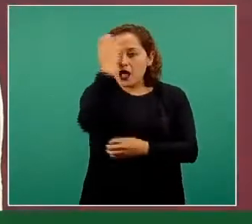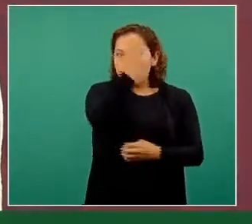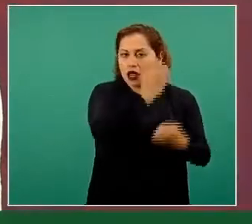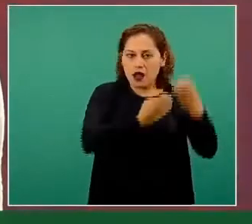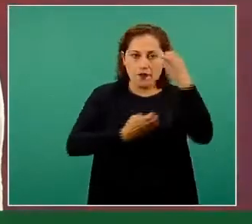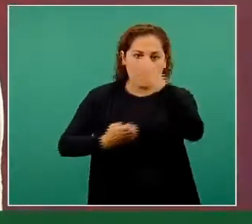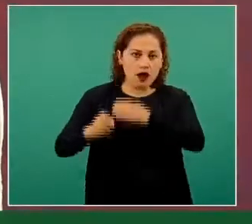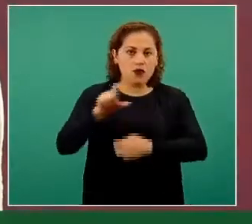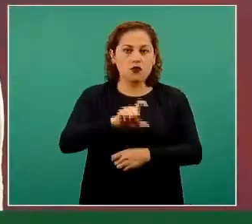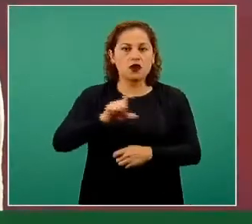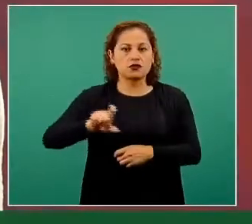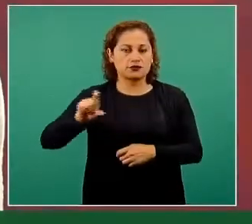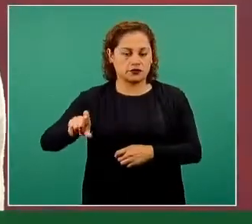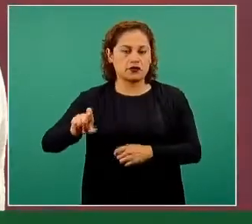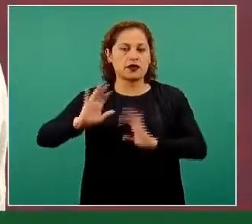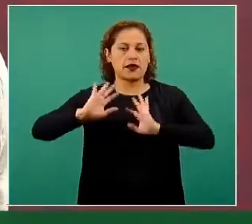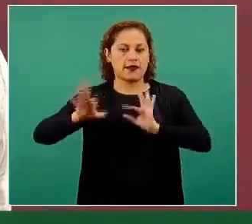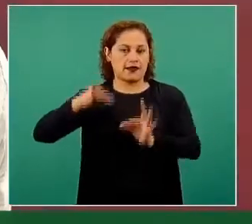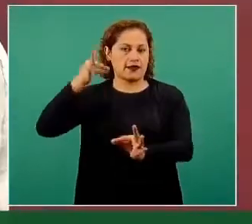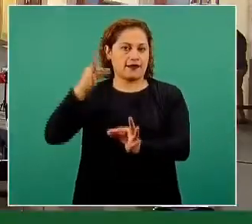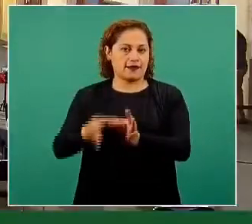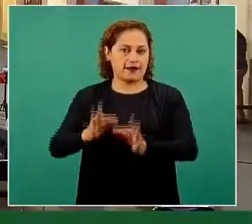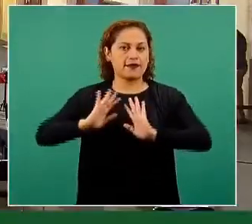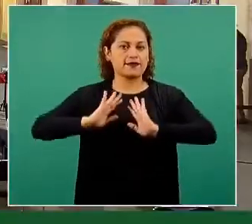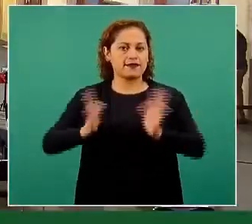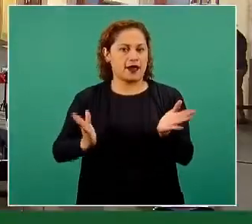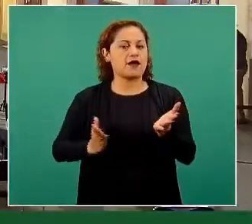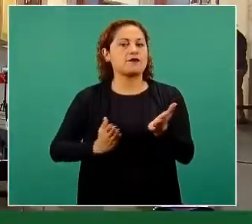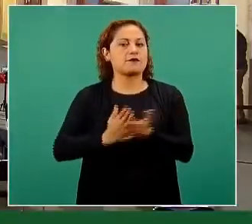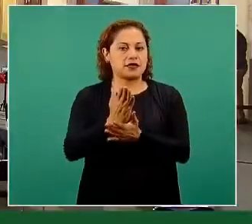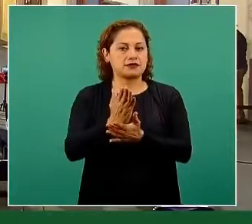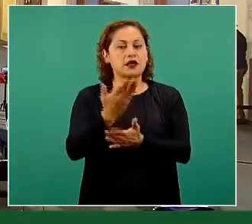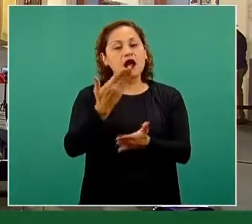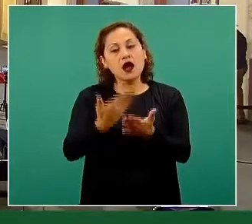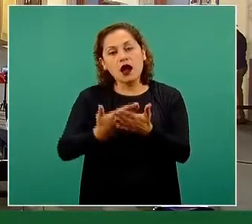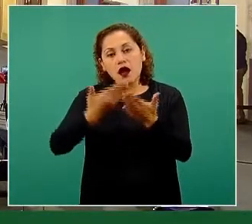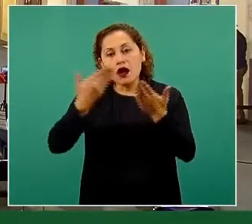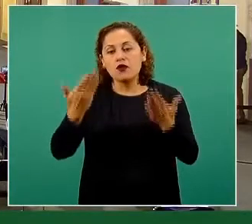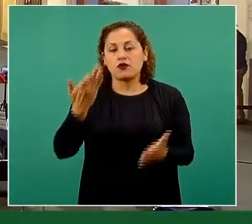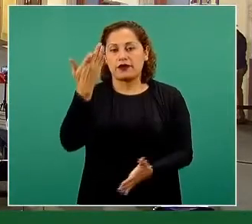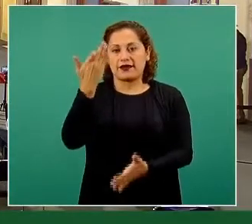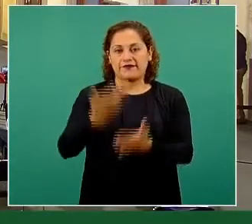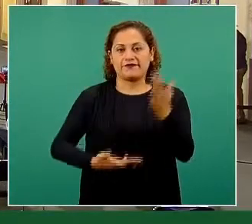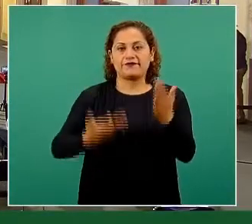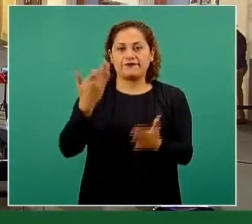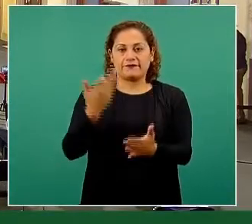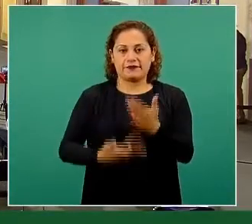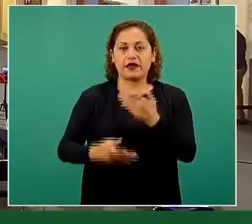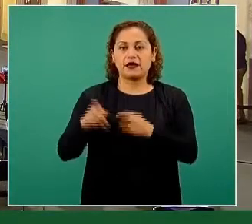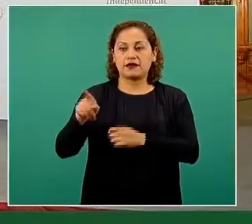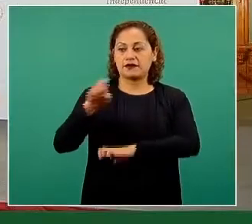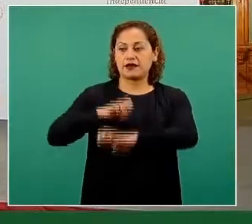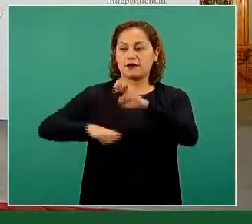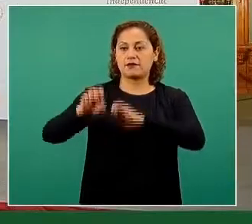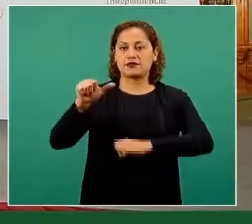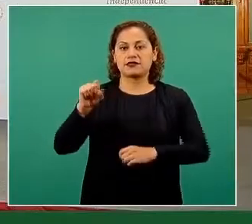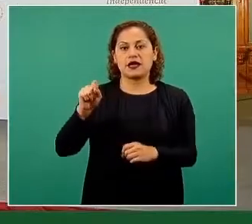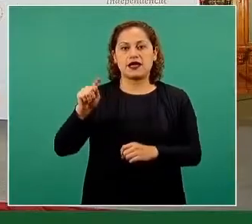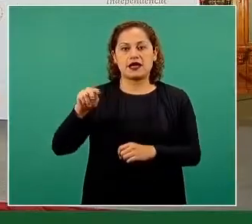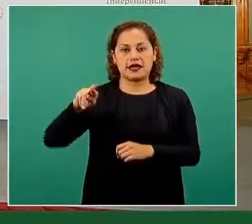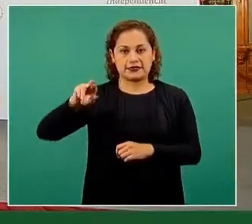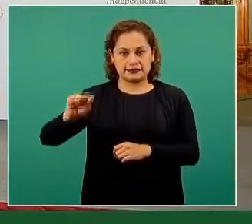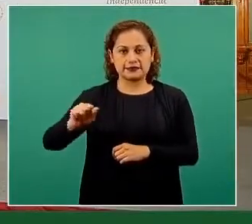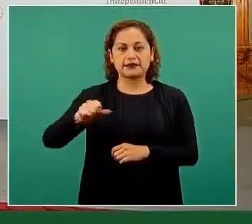ahora estaremos en espera de un proceso interno mandatado por Astra que tiene que hacer